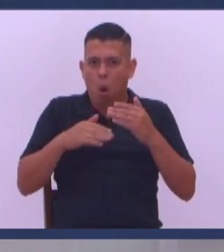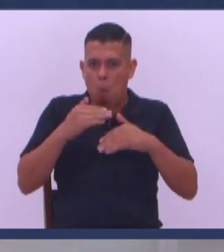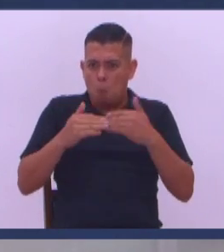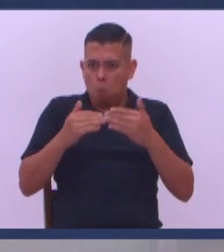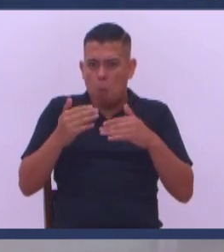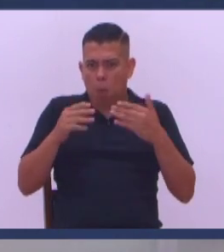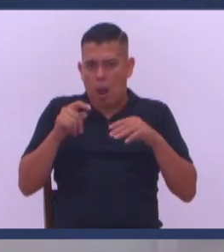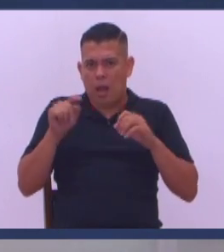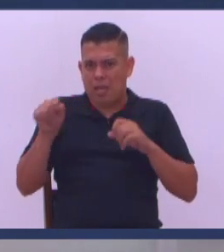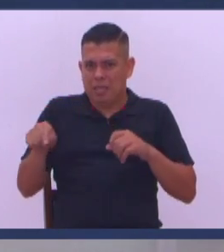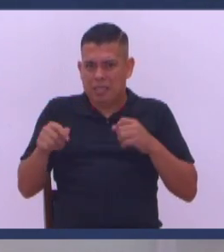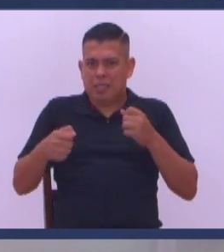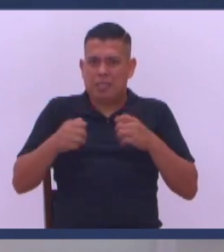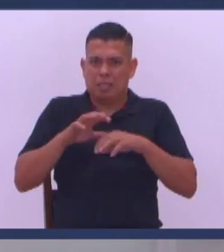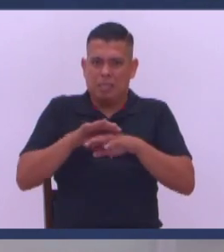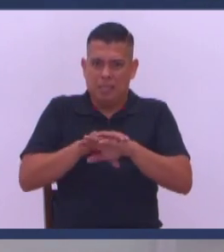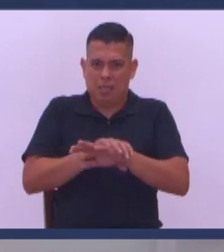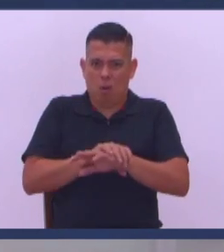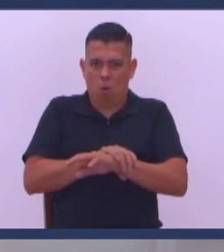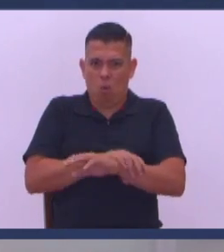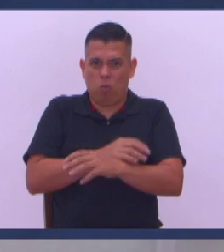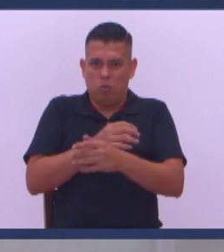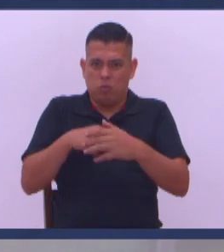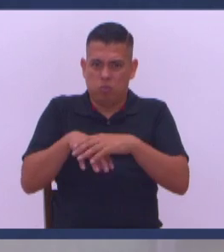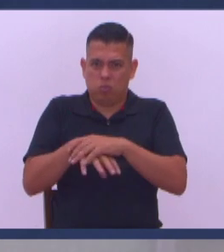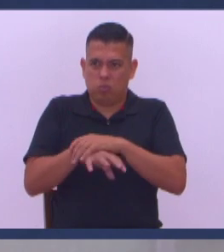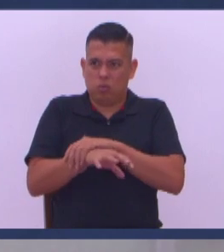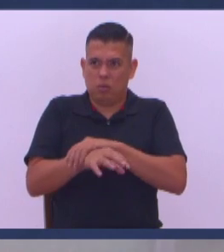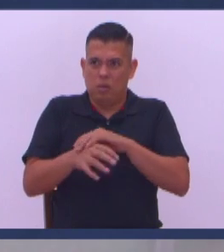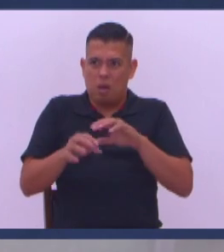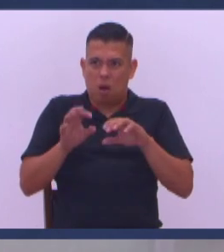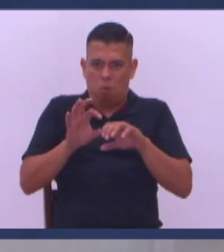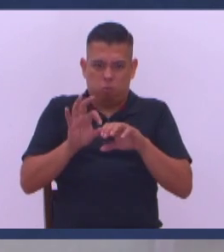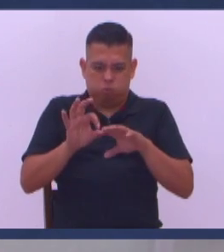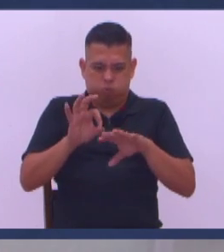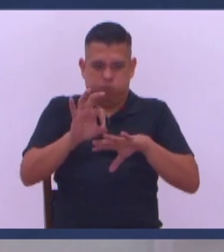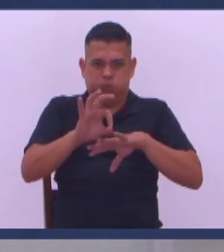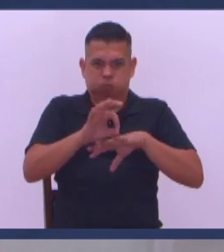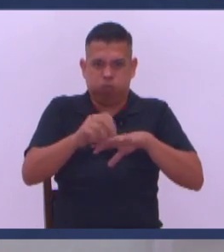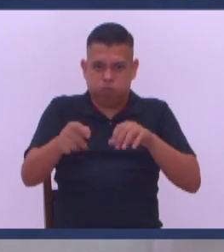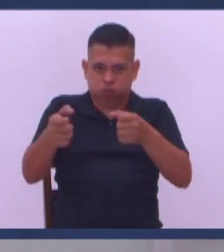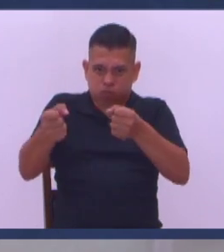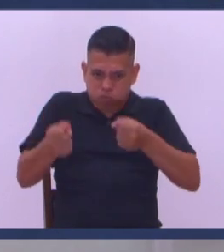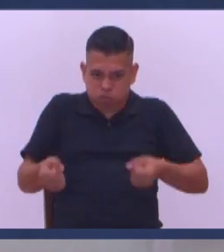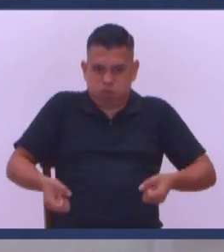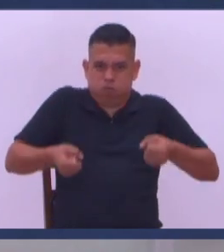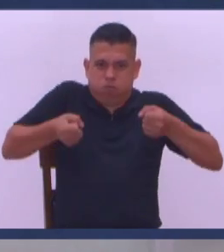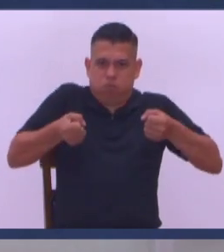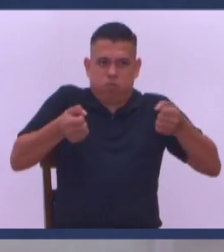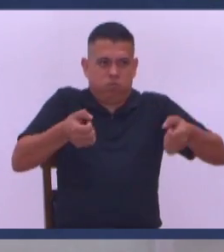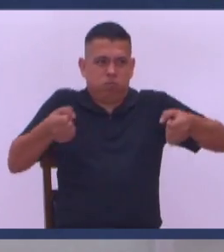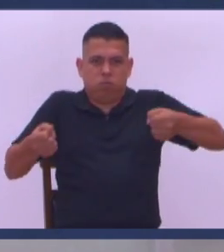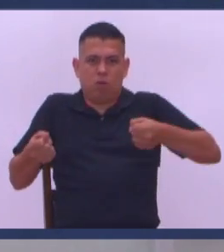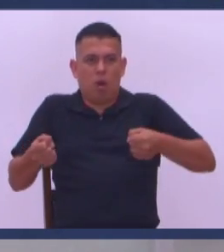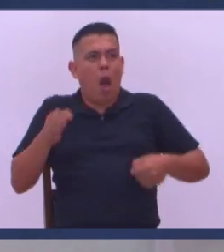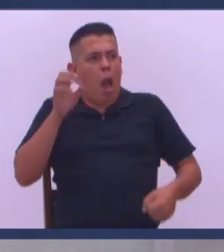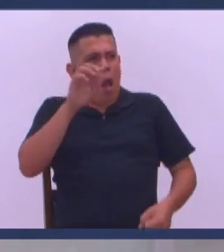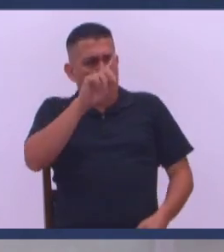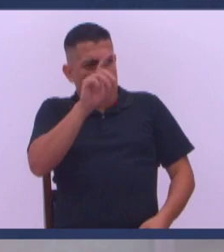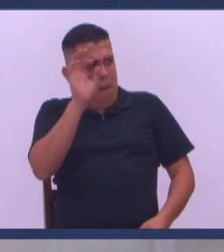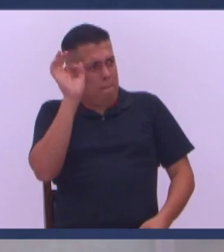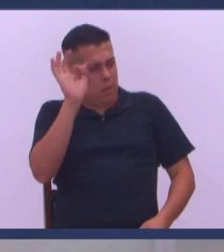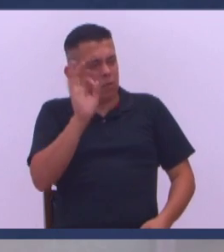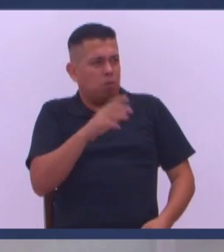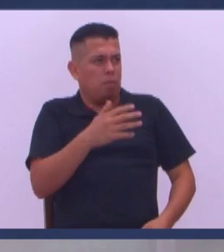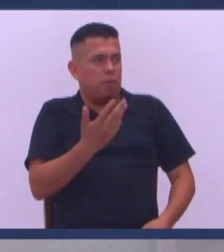el printer No, no Estos son de los que Andan las manos Gruesas Los dedos como Como un salchicha Así Andar moviendo chunches Mire pastor Me